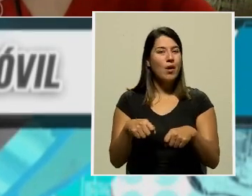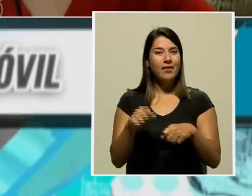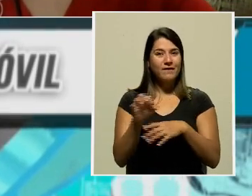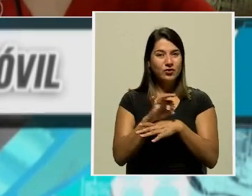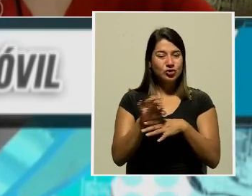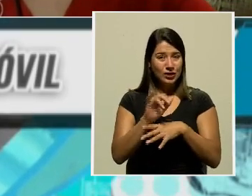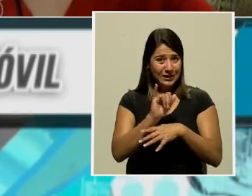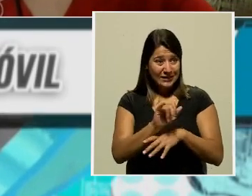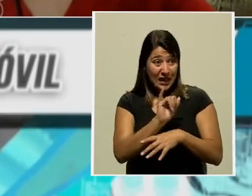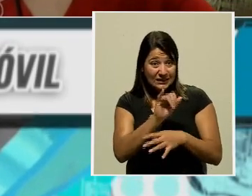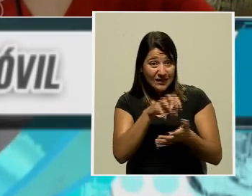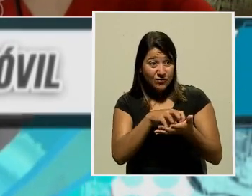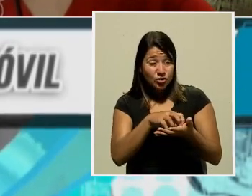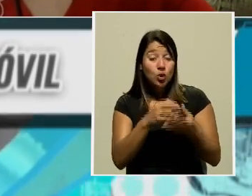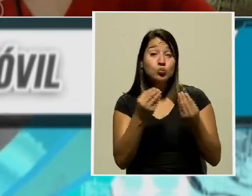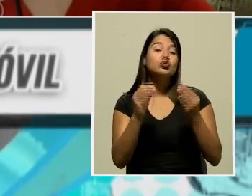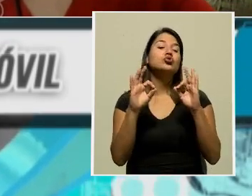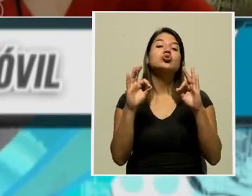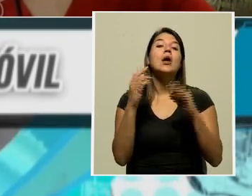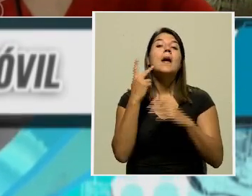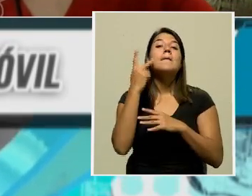funcionar? ¿Tienen dudas muchos padres de familia?